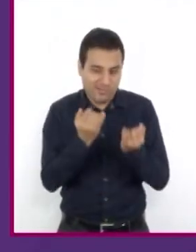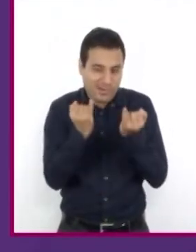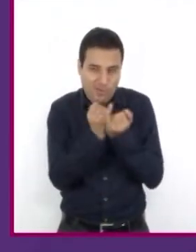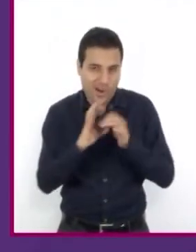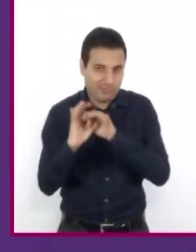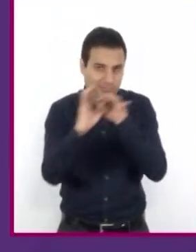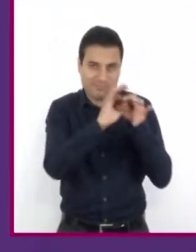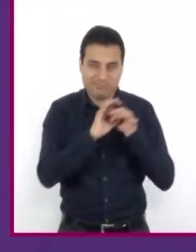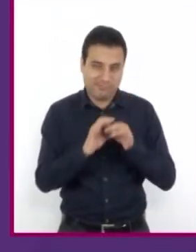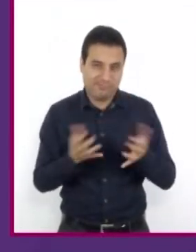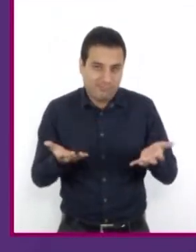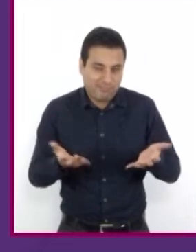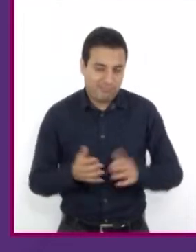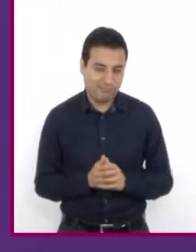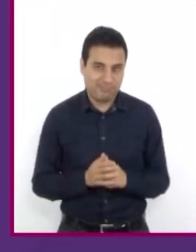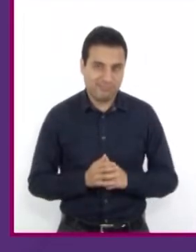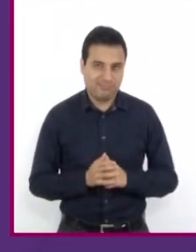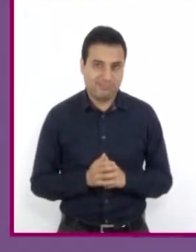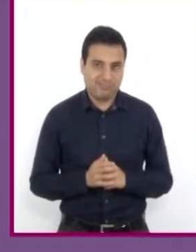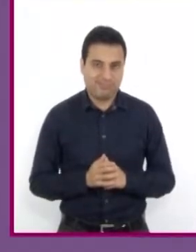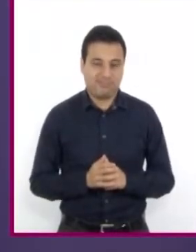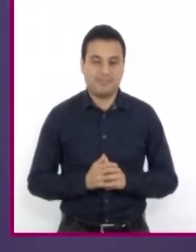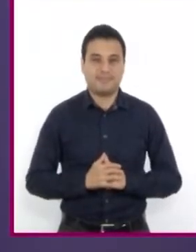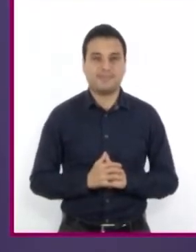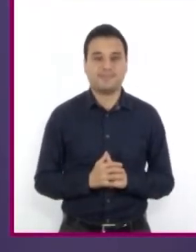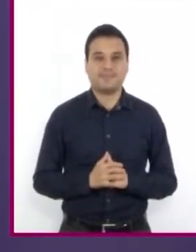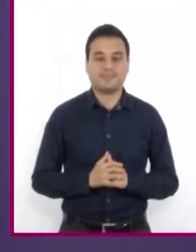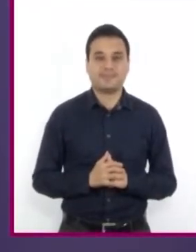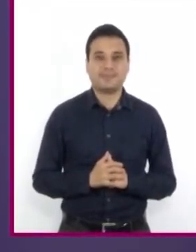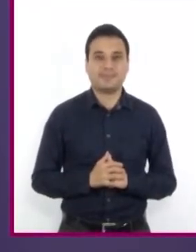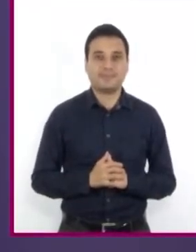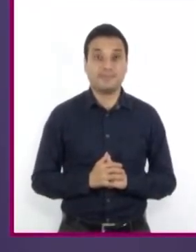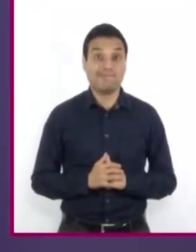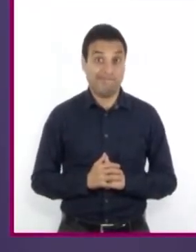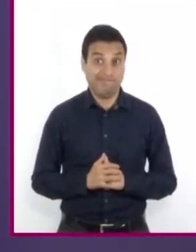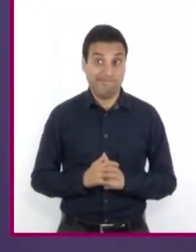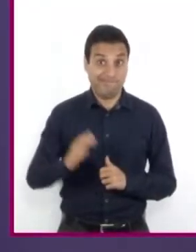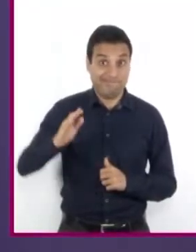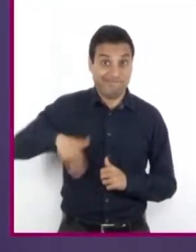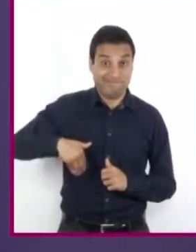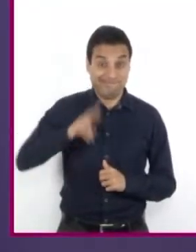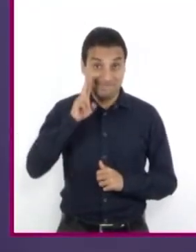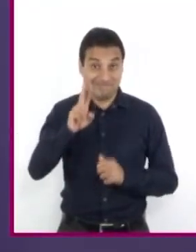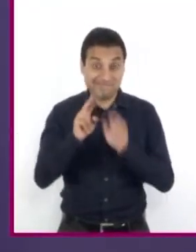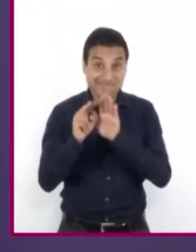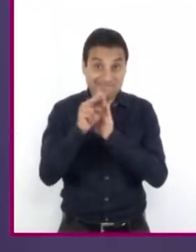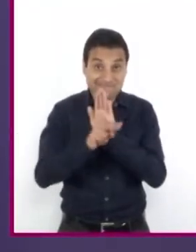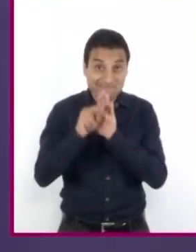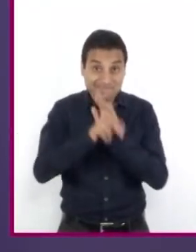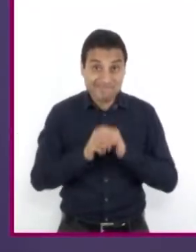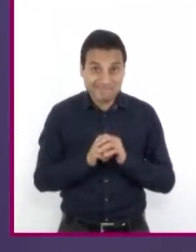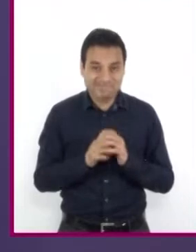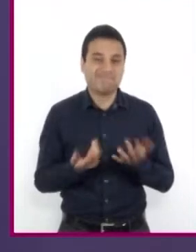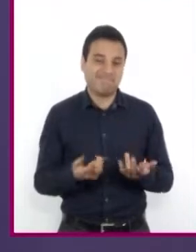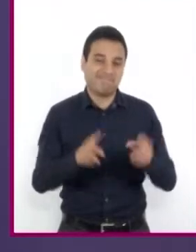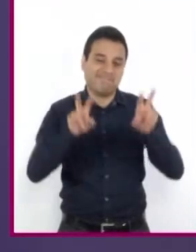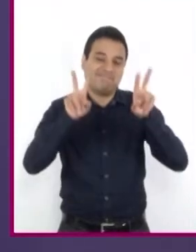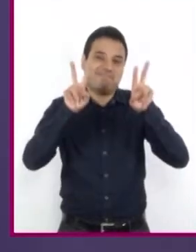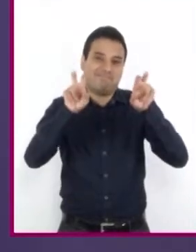lengua, lo que llaman la lengua materna. La información anterior puede ayudarnos a comprender mejor el tema.